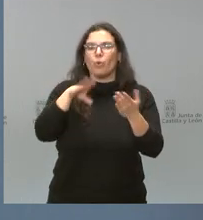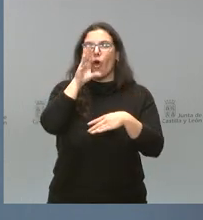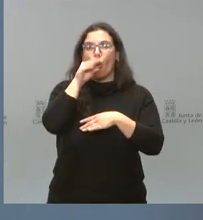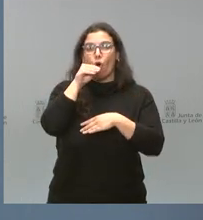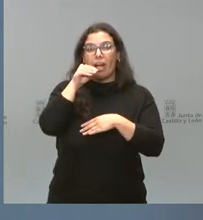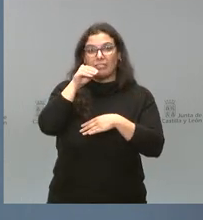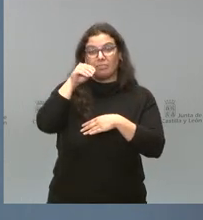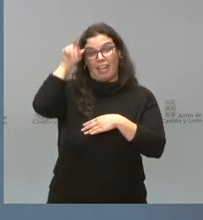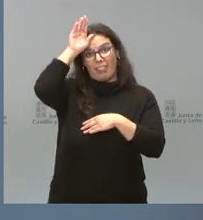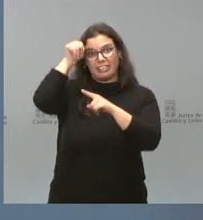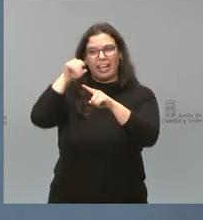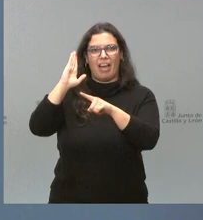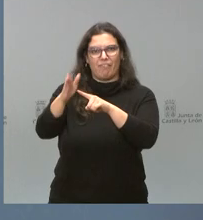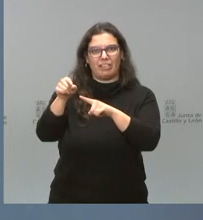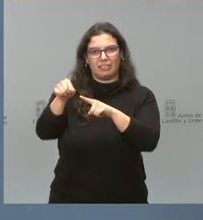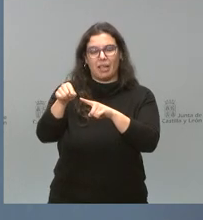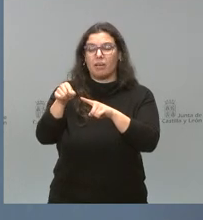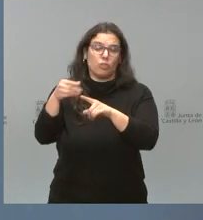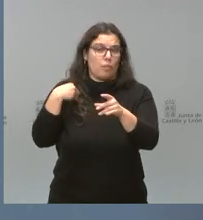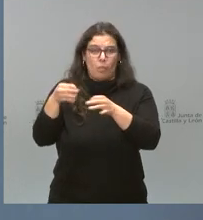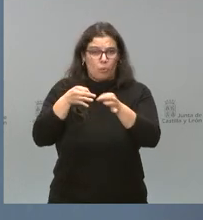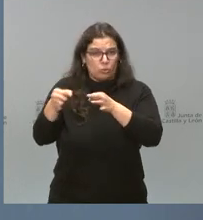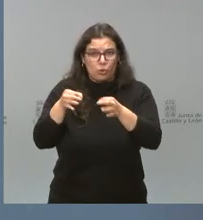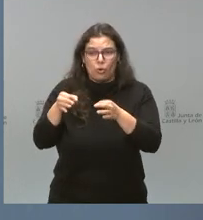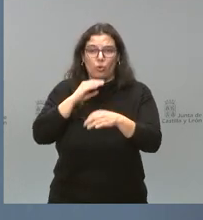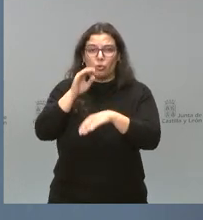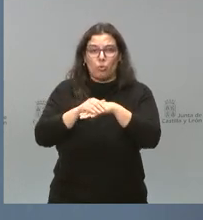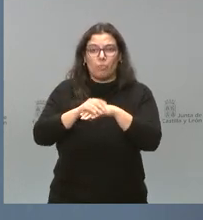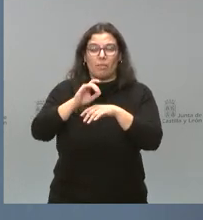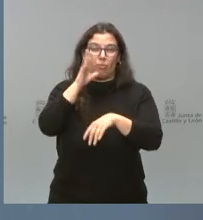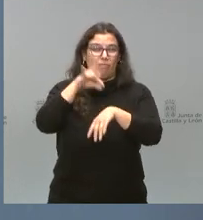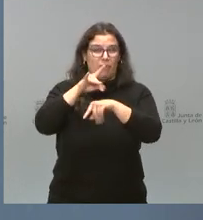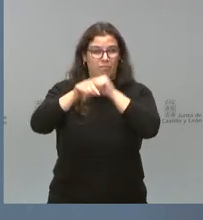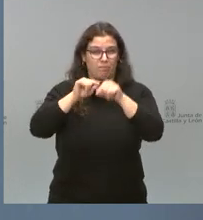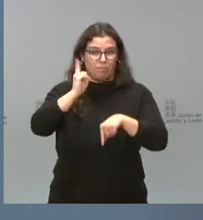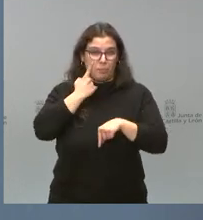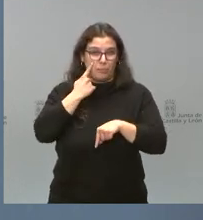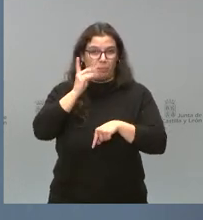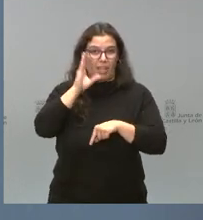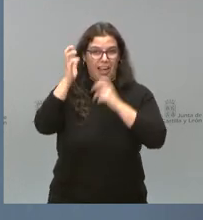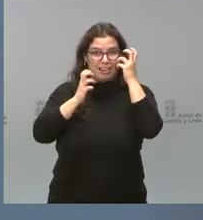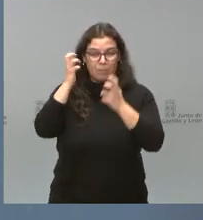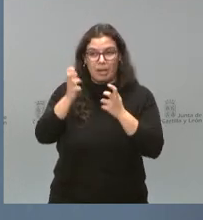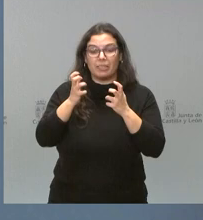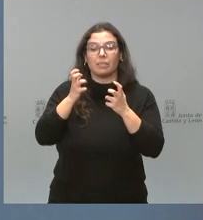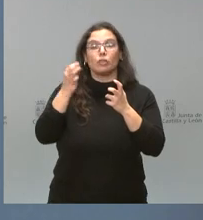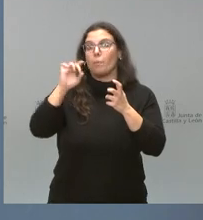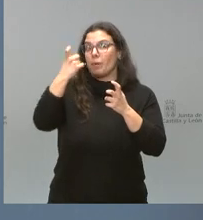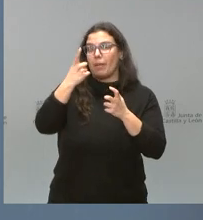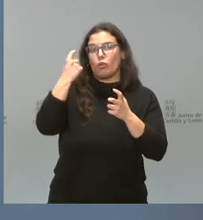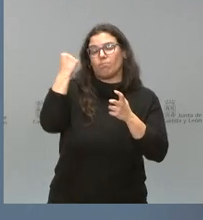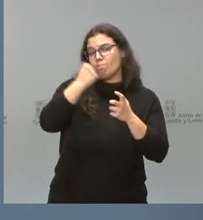Como es natural, se actúa a través del protocolo que existe. Lo primero es el sacrificio de los animales de esa explotación para evitar la propagación de la